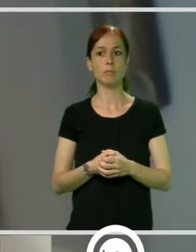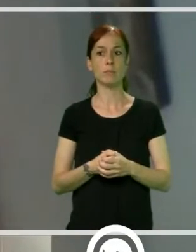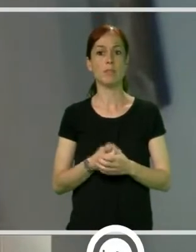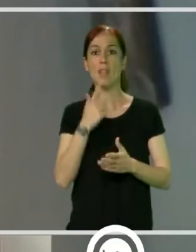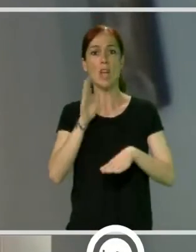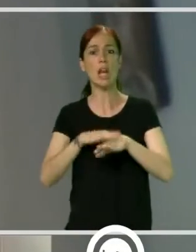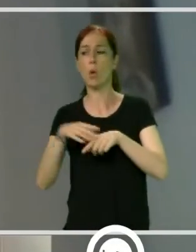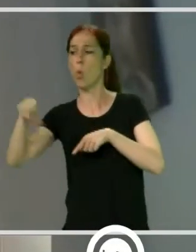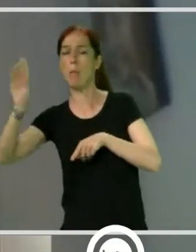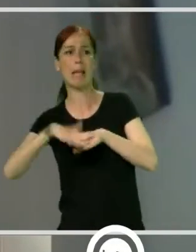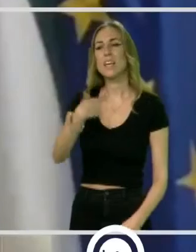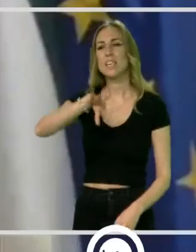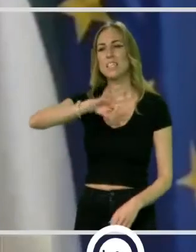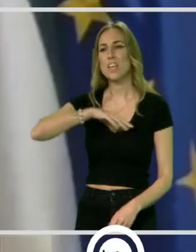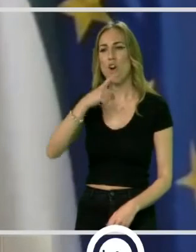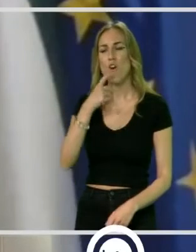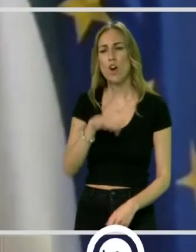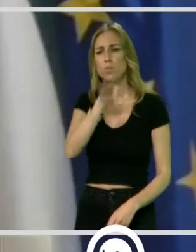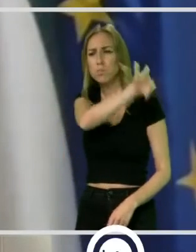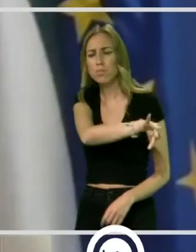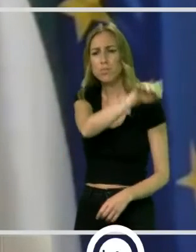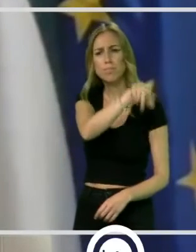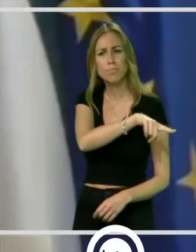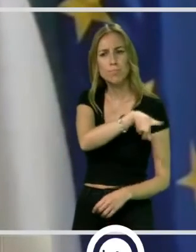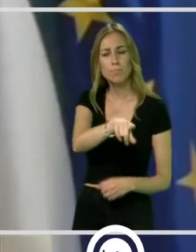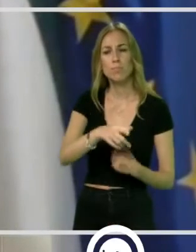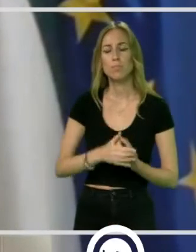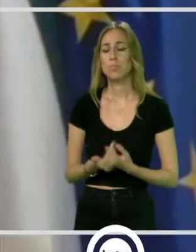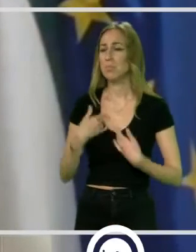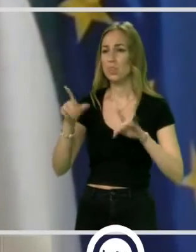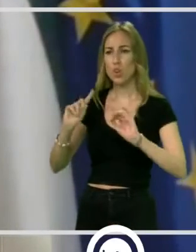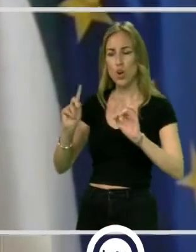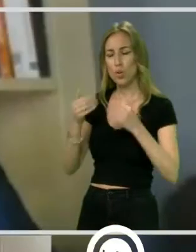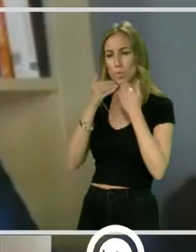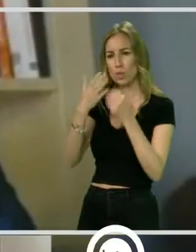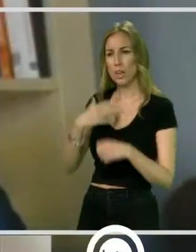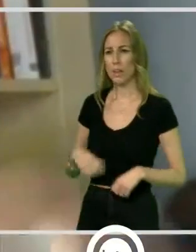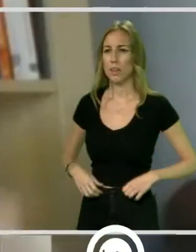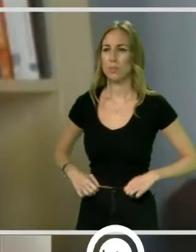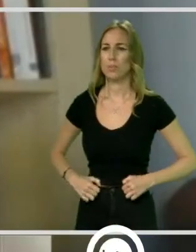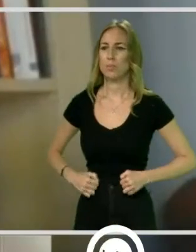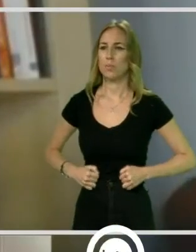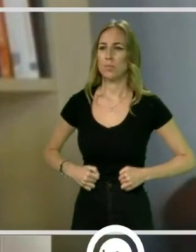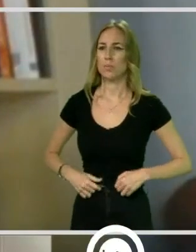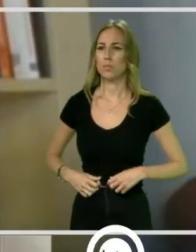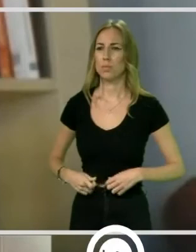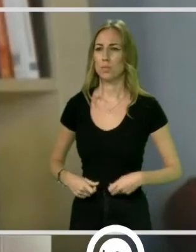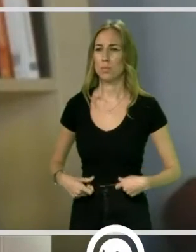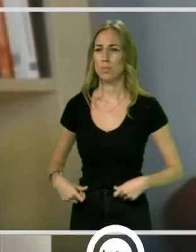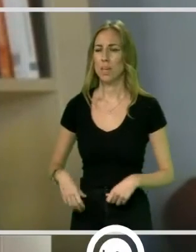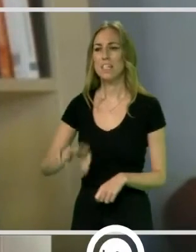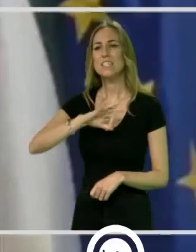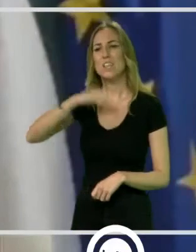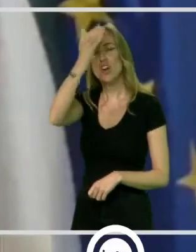equipo de gobierno, esta actuación tendría un coste global que rondaría el millón y medio de euros. Gracias, señor Rojas. Señor